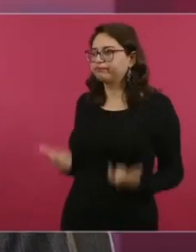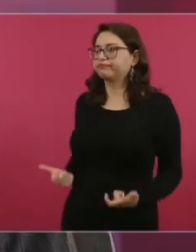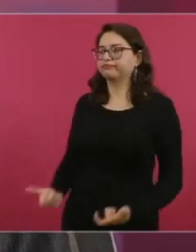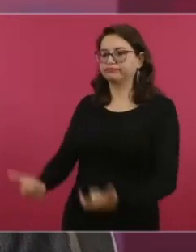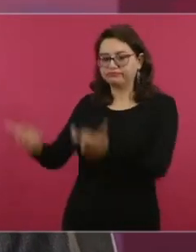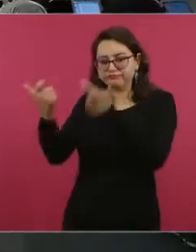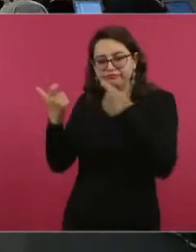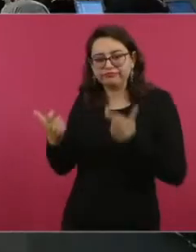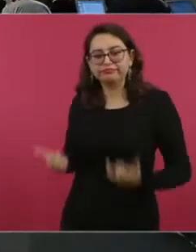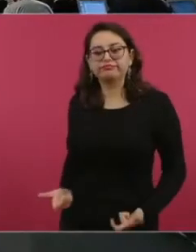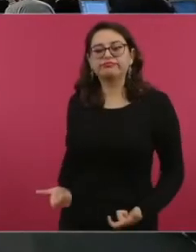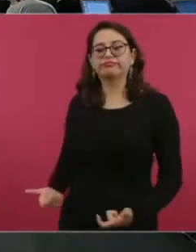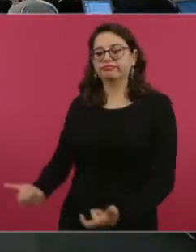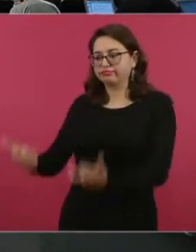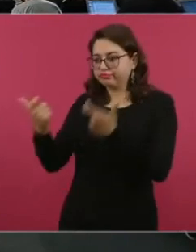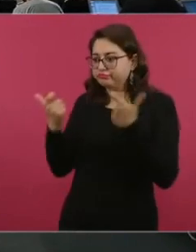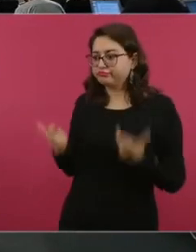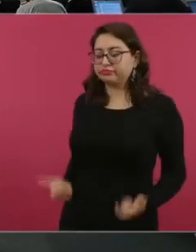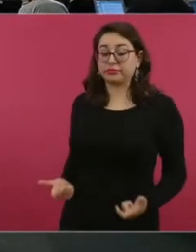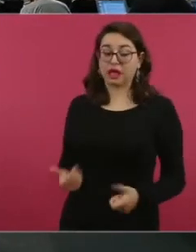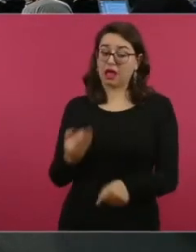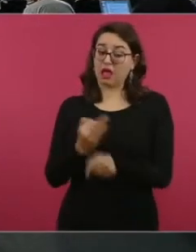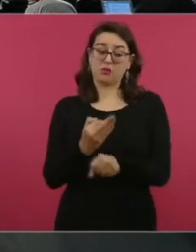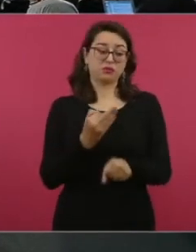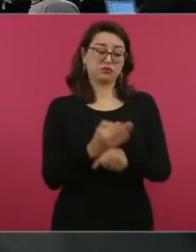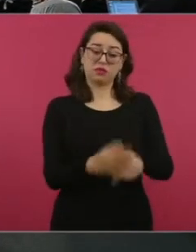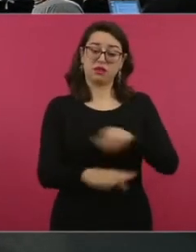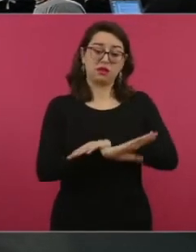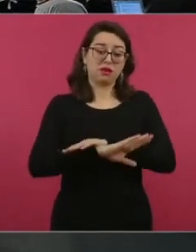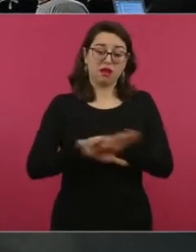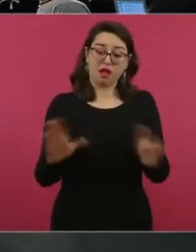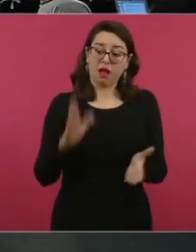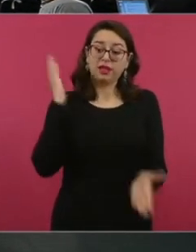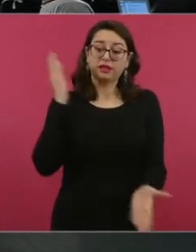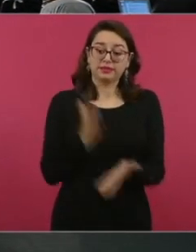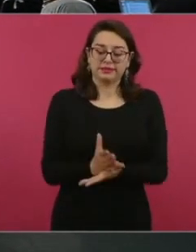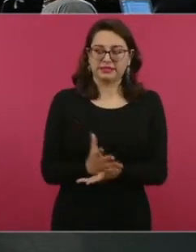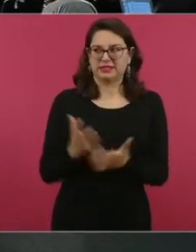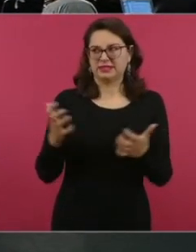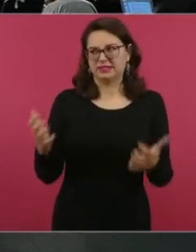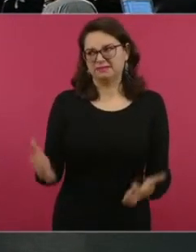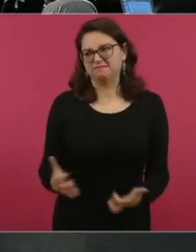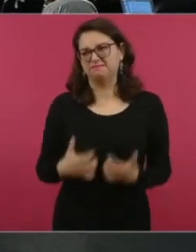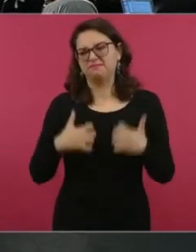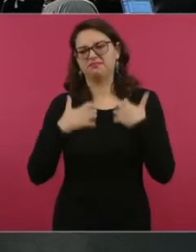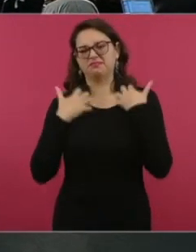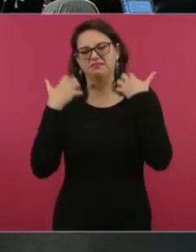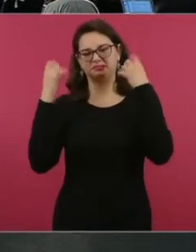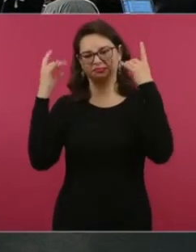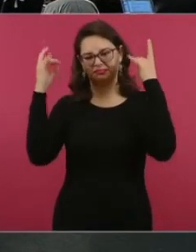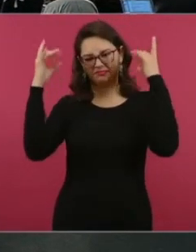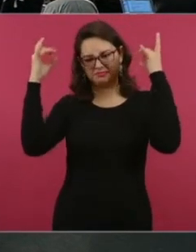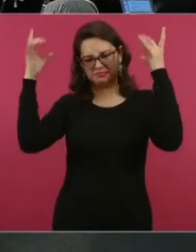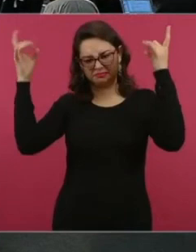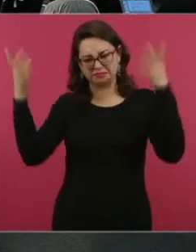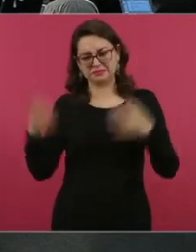Y ya no. Pero son relativamente pocos.